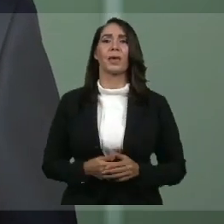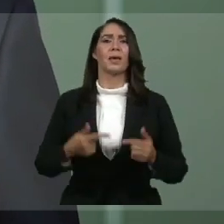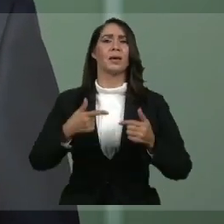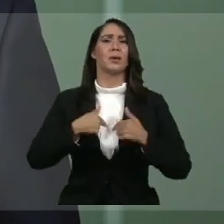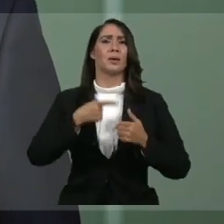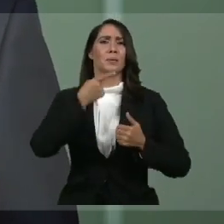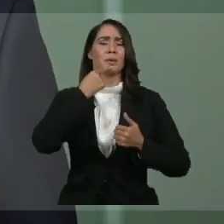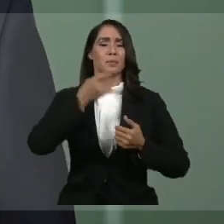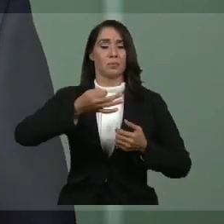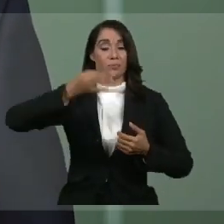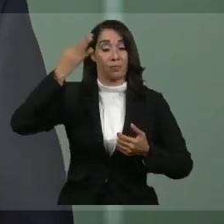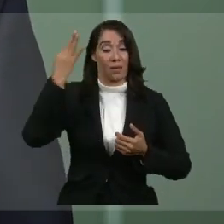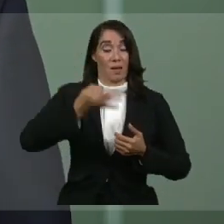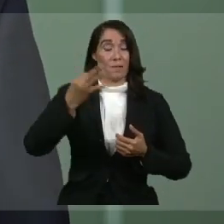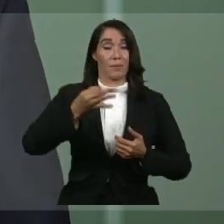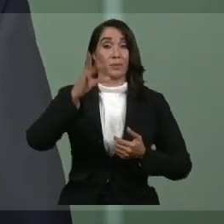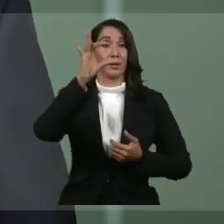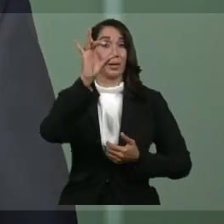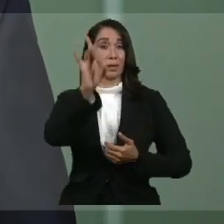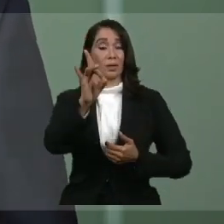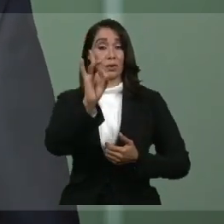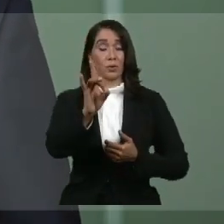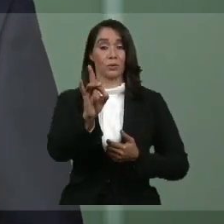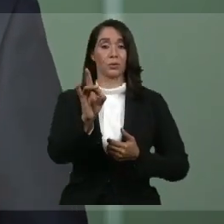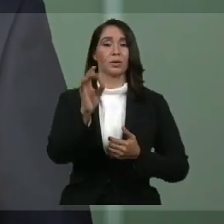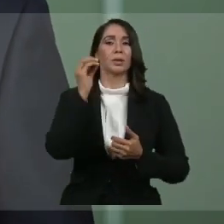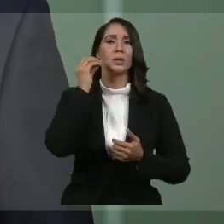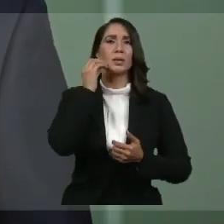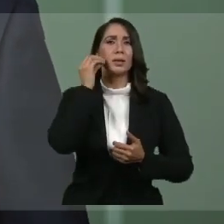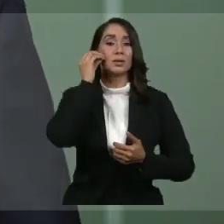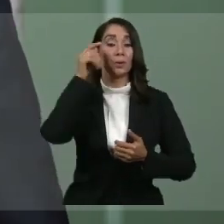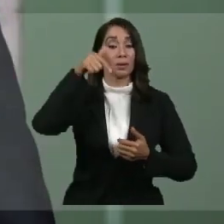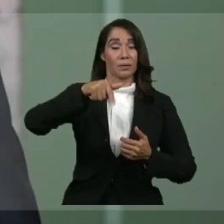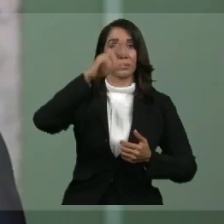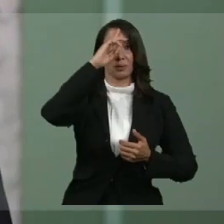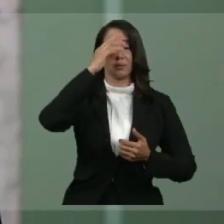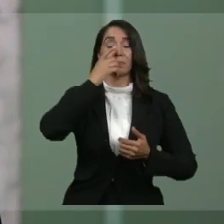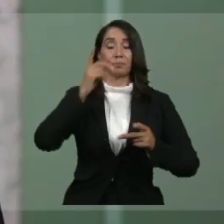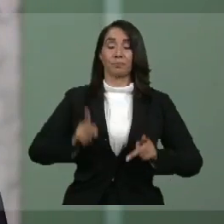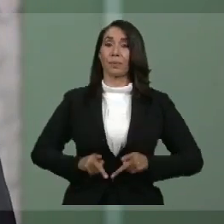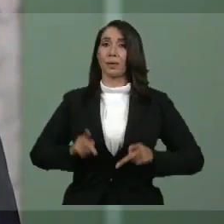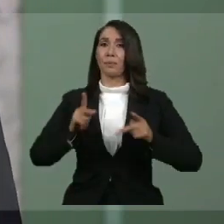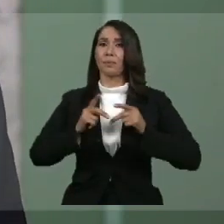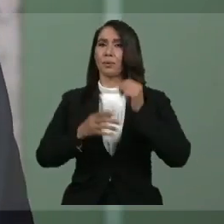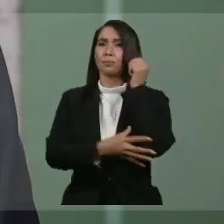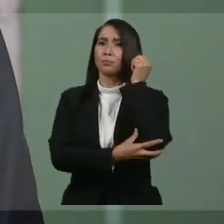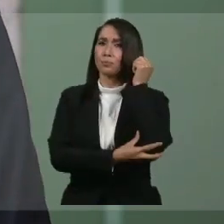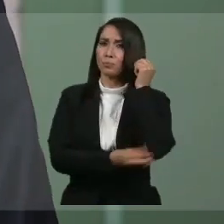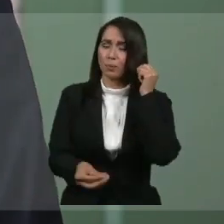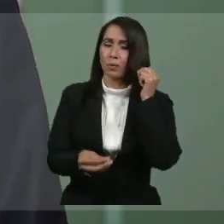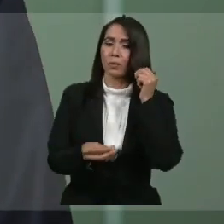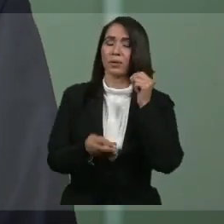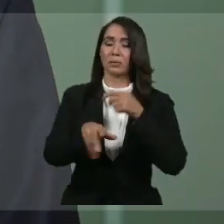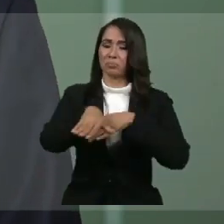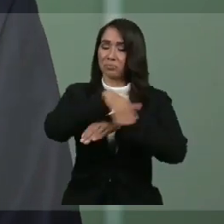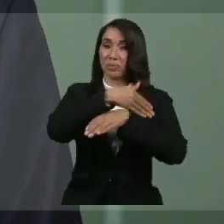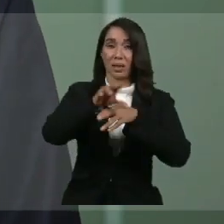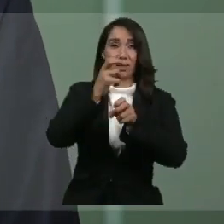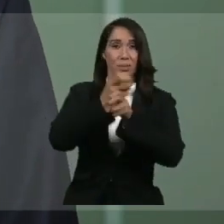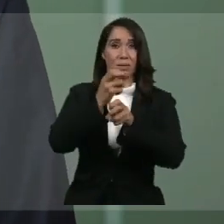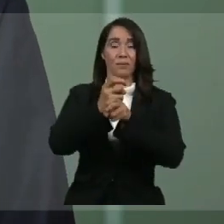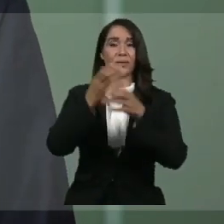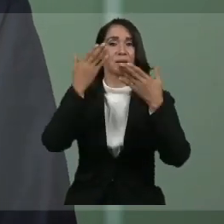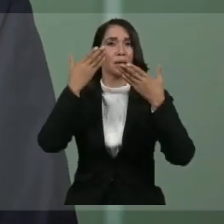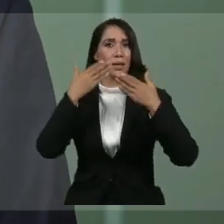afirmar que 8 de cada 10 hogares del país que viven en condición de pobreza o vulnerabilidad ya